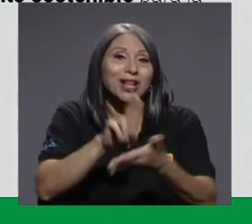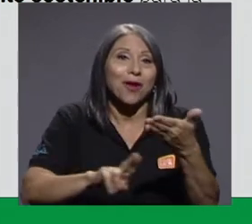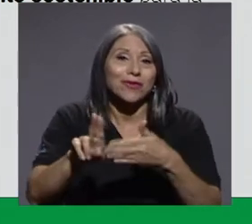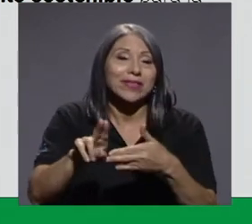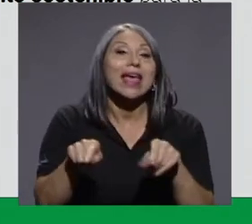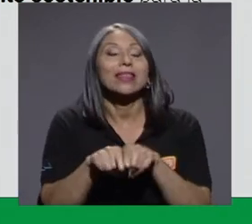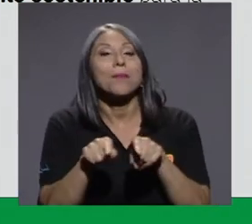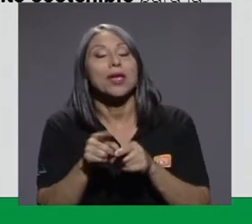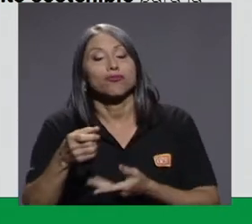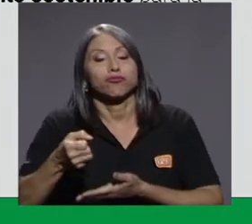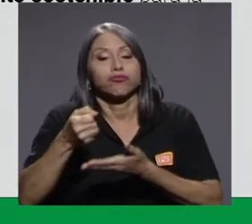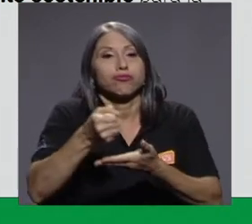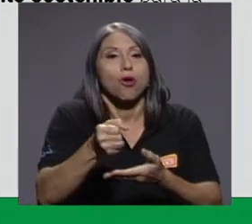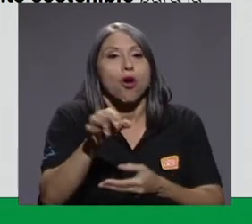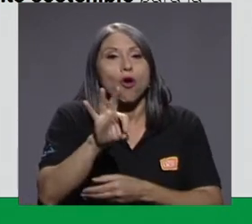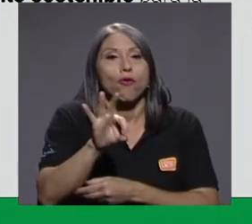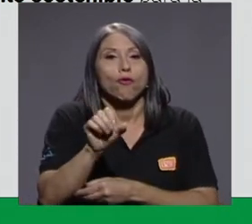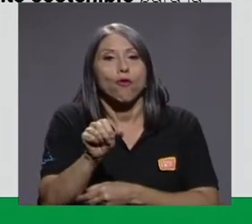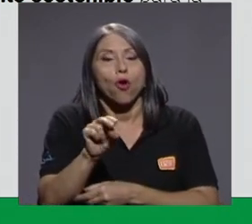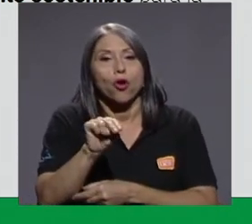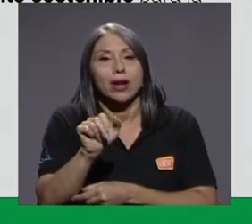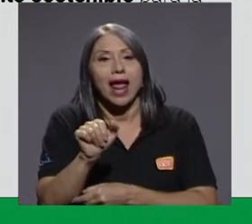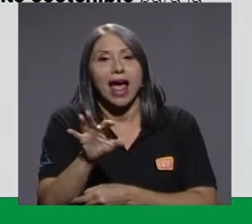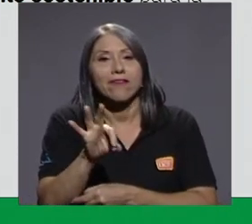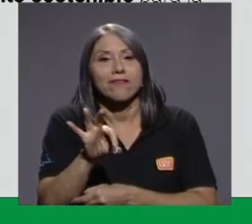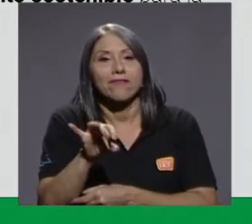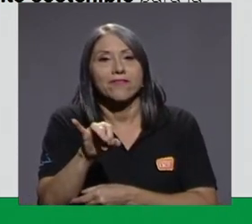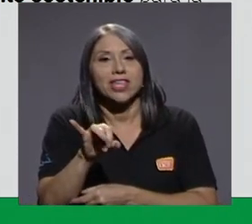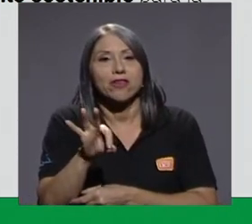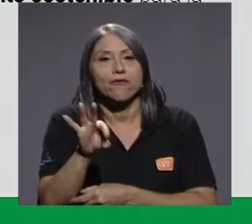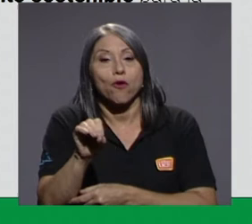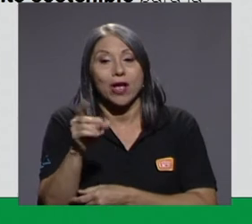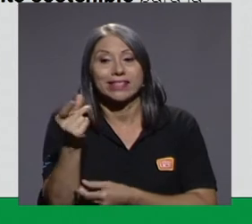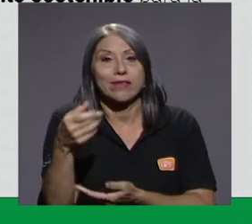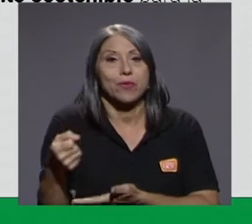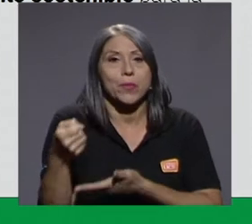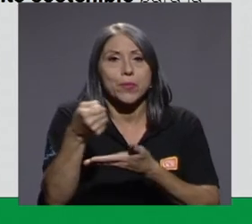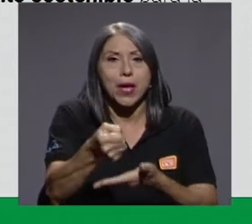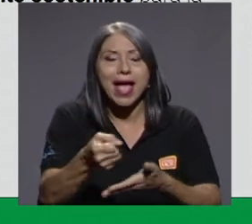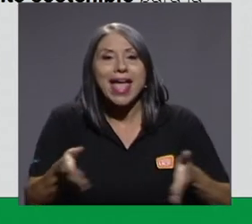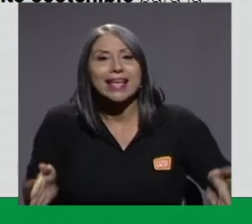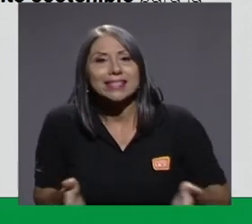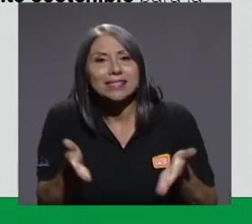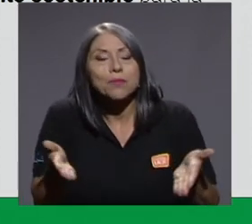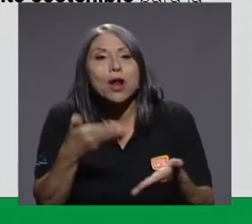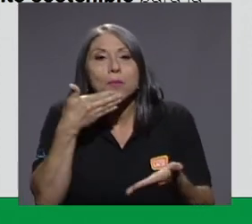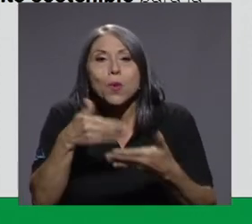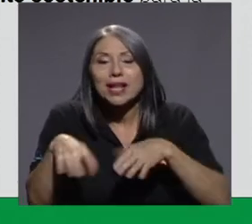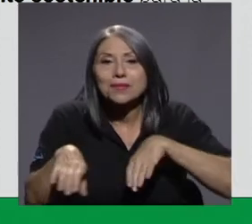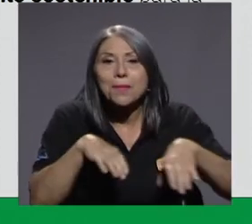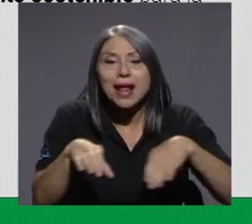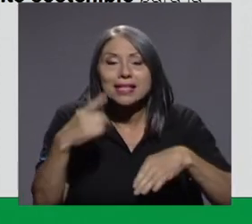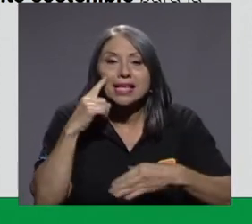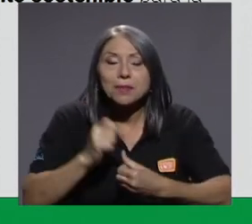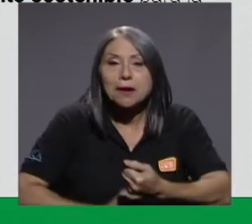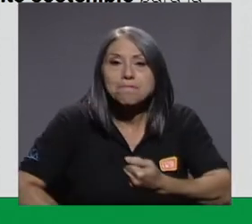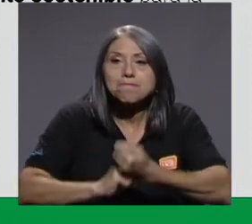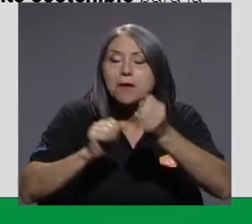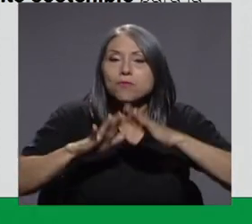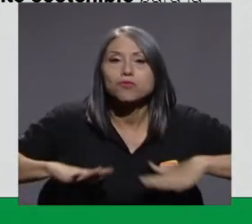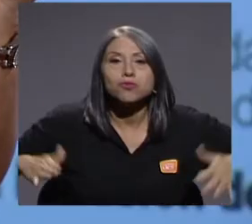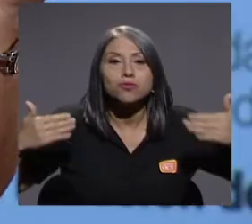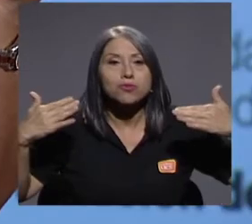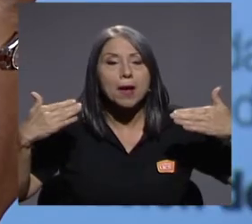ha creado a nivel país para estimular buenas prácticas pro medio ambiente, para captar recursos y para pagar beneficios